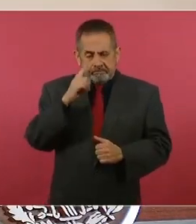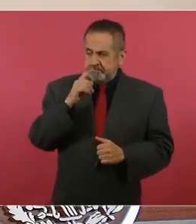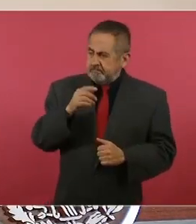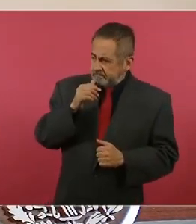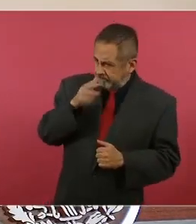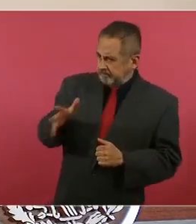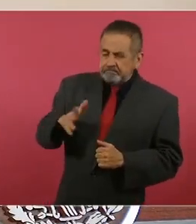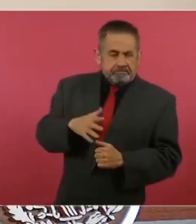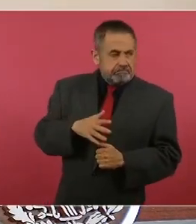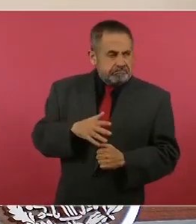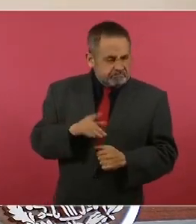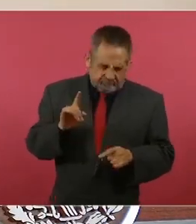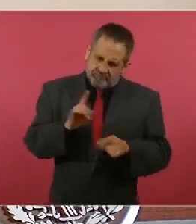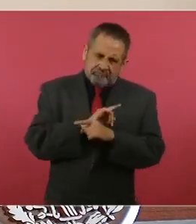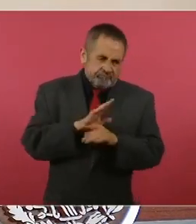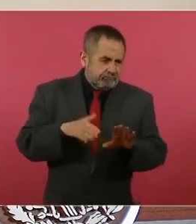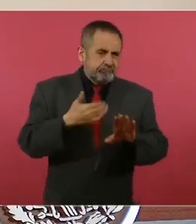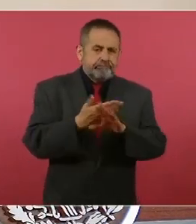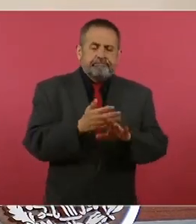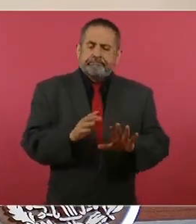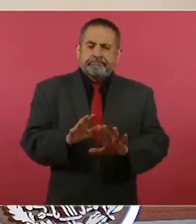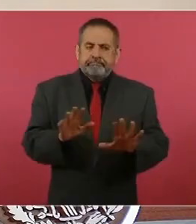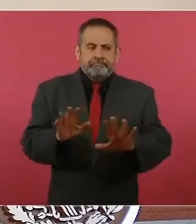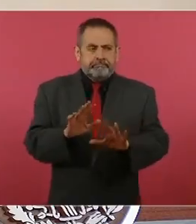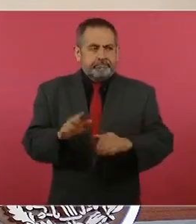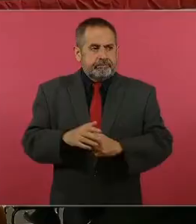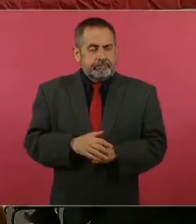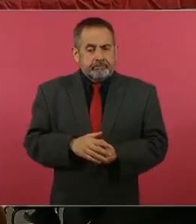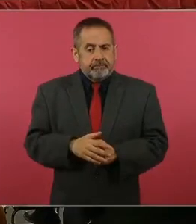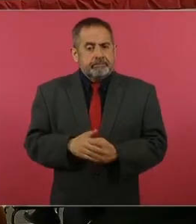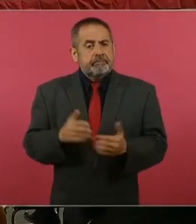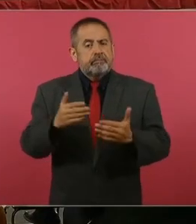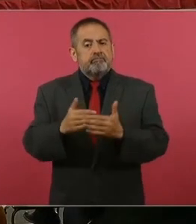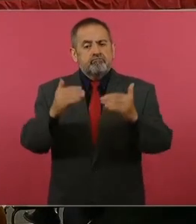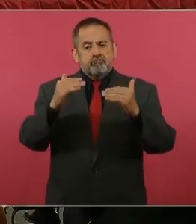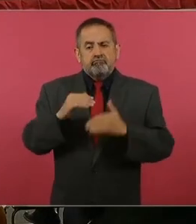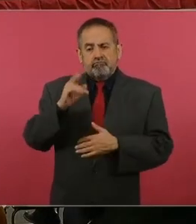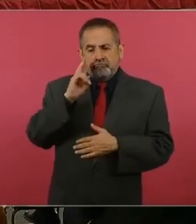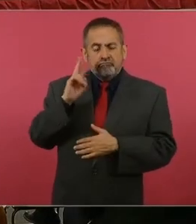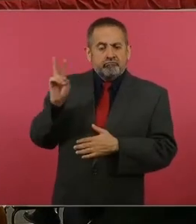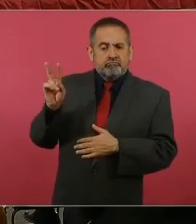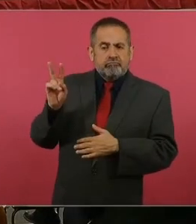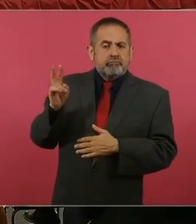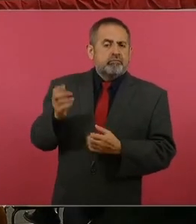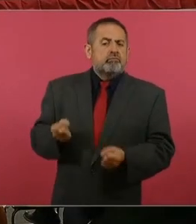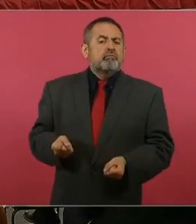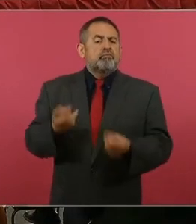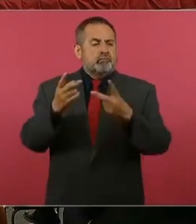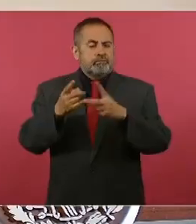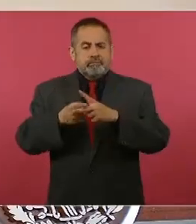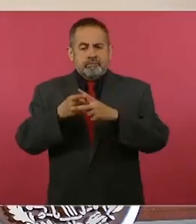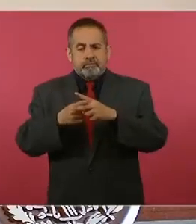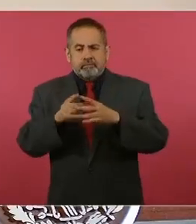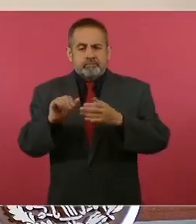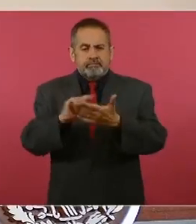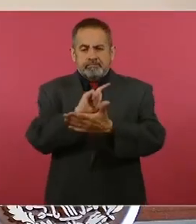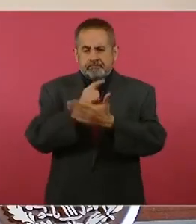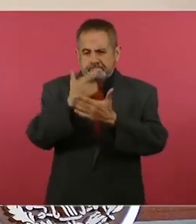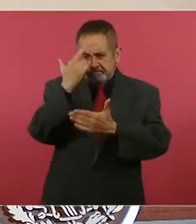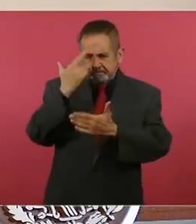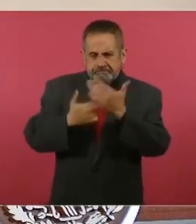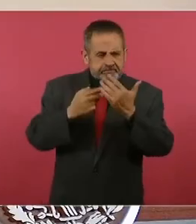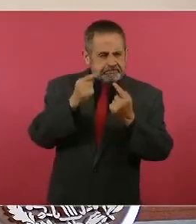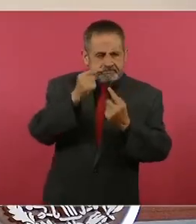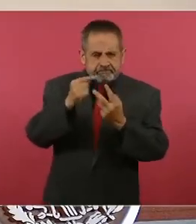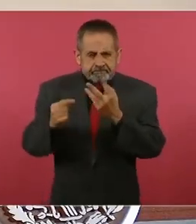provocación. Ahora, enseguida, venimos con las cifras delictivas del mes de